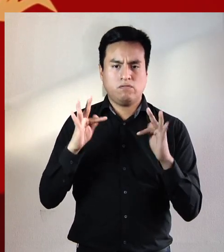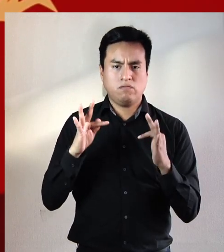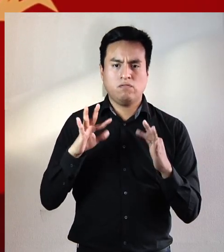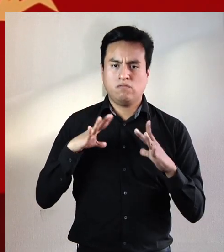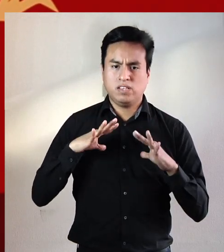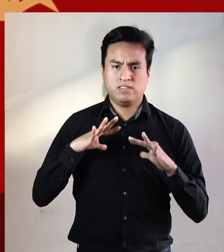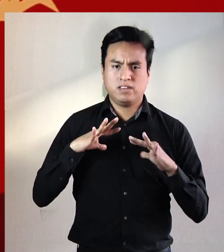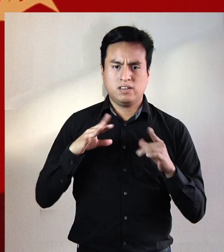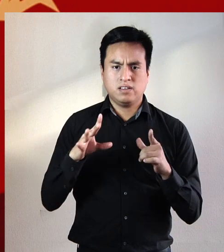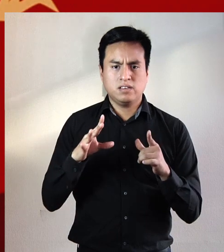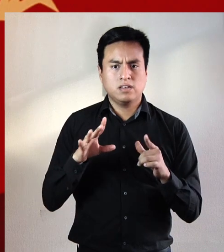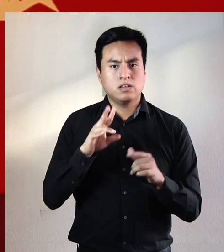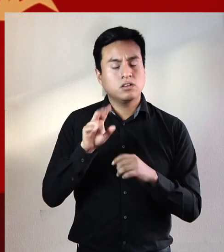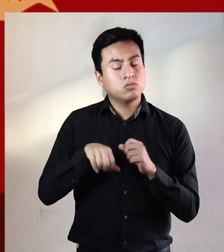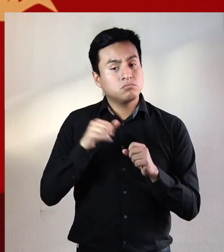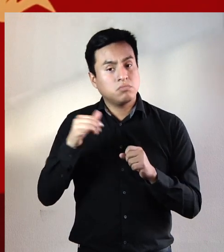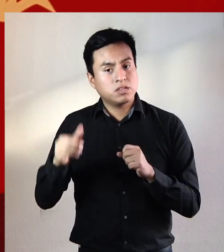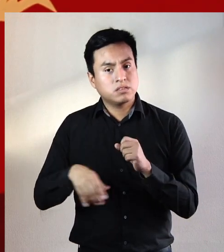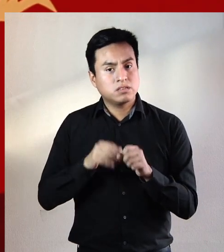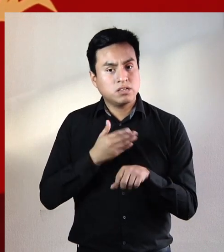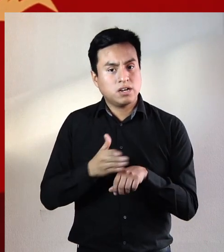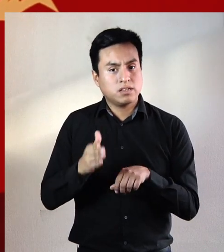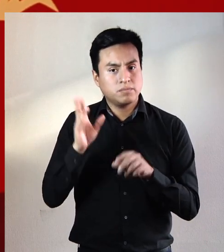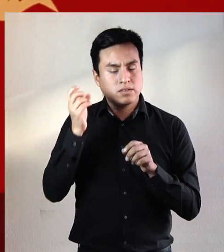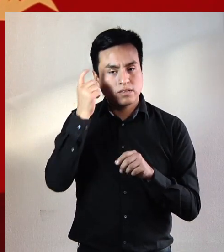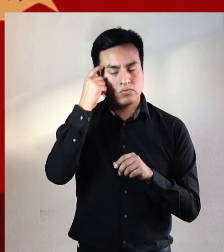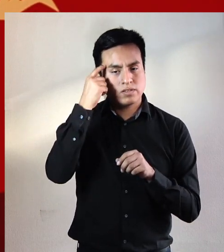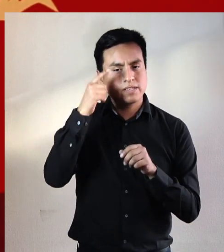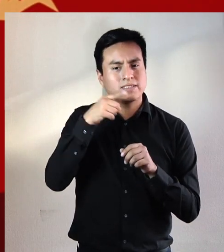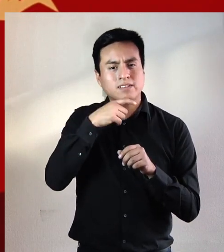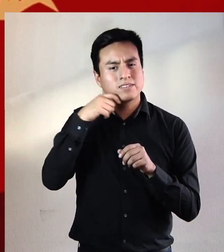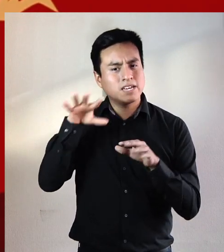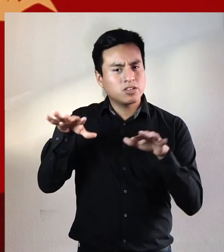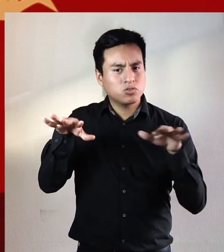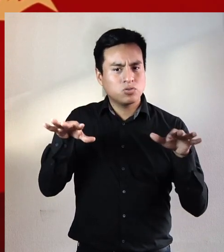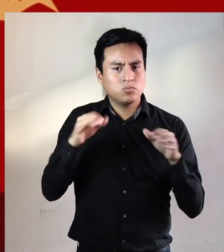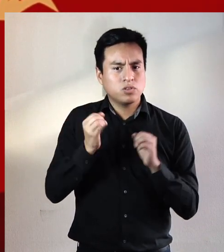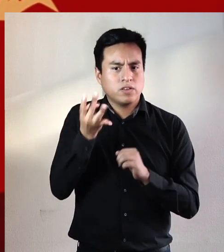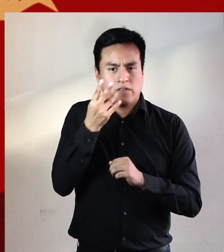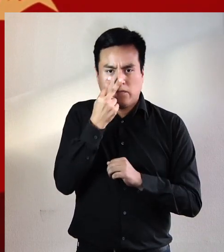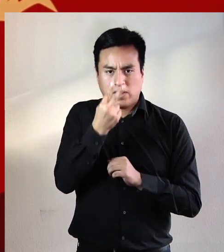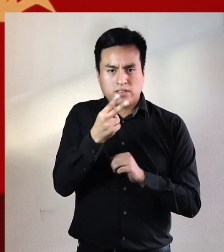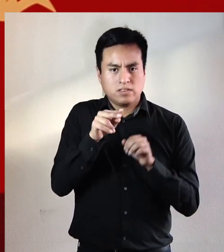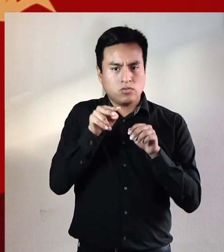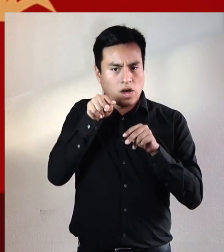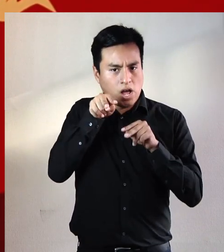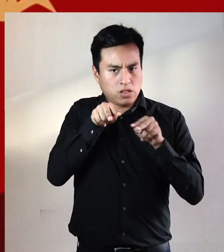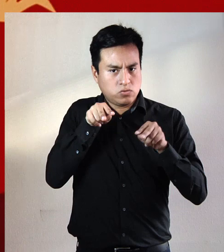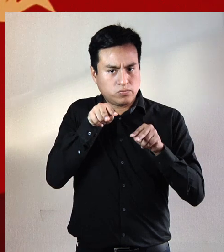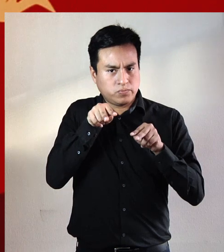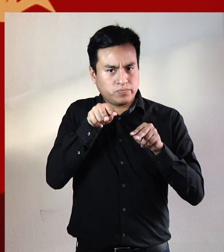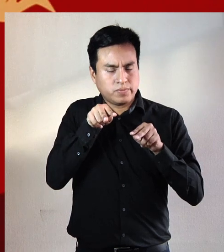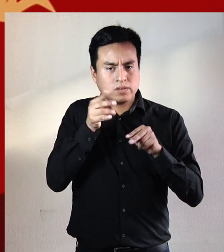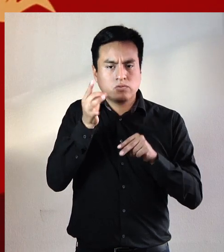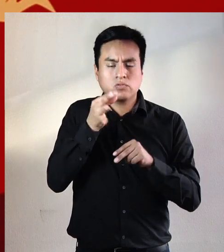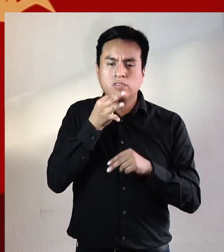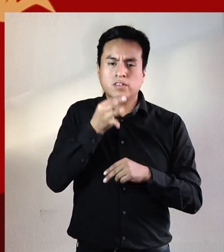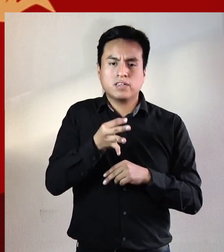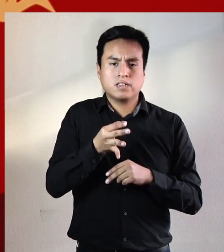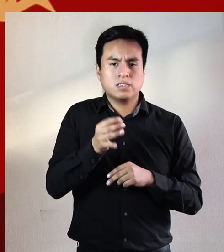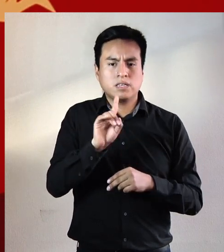vislumbre de la felicidad dos años más tarde vencí en una escritura sobre el desierto que sólo pudiese verse desde lo alto